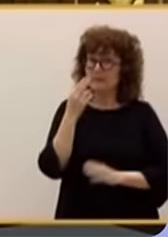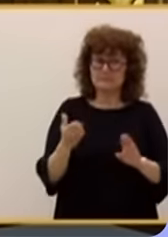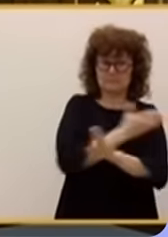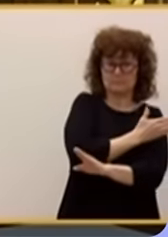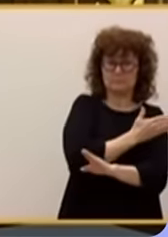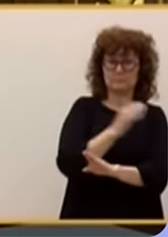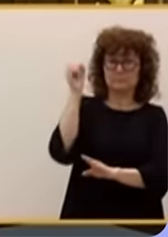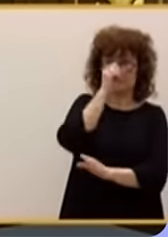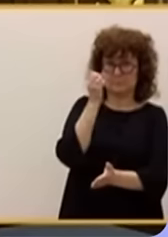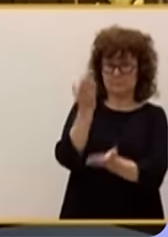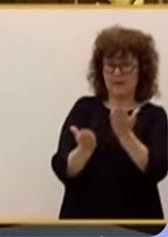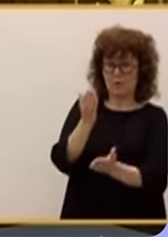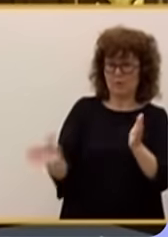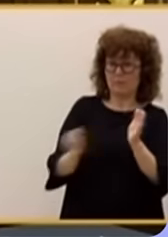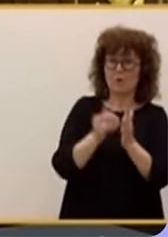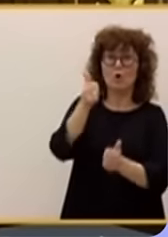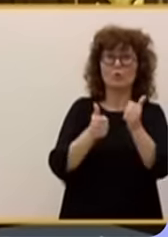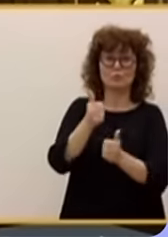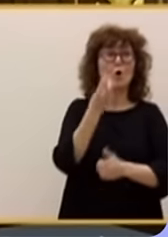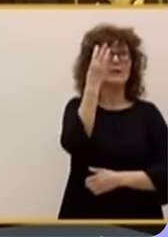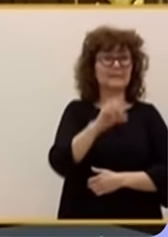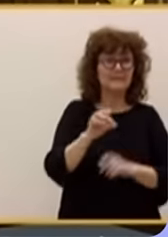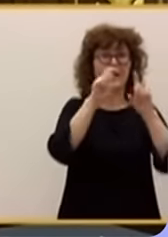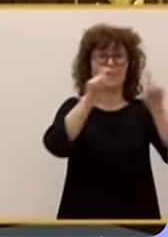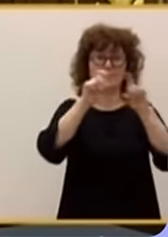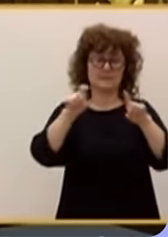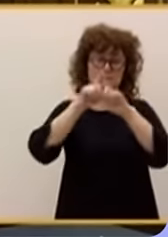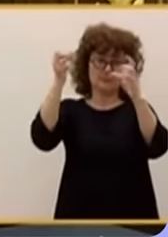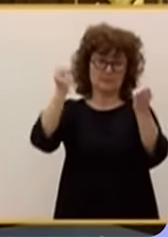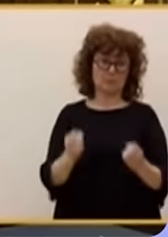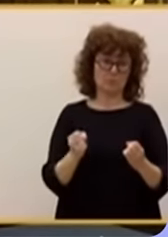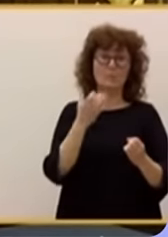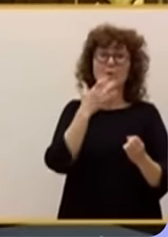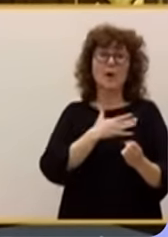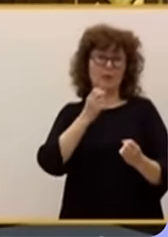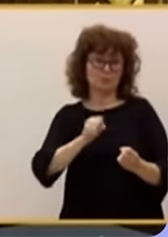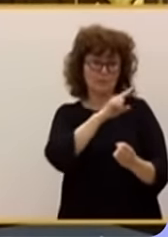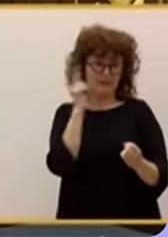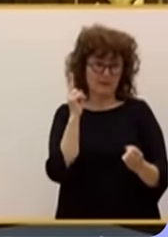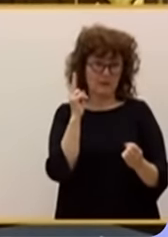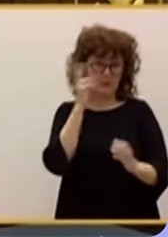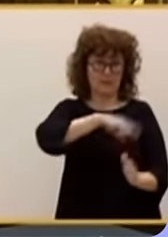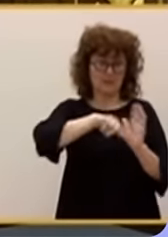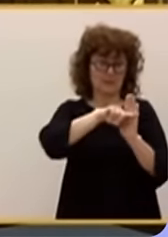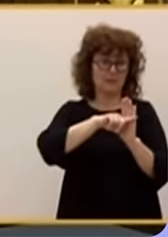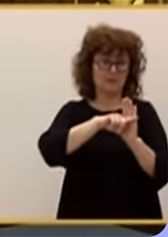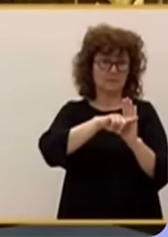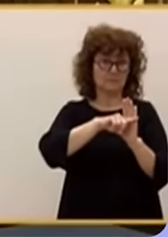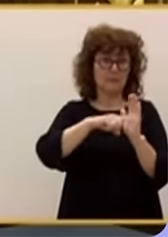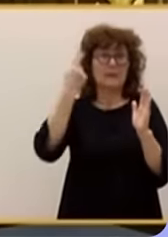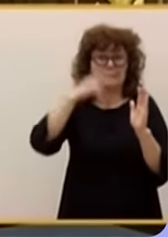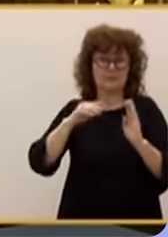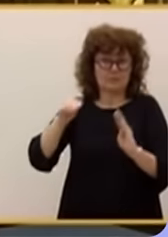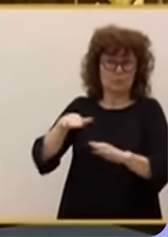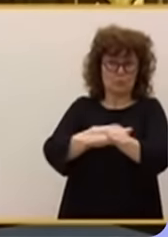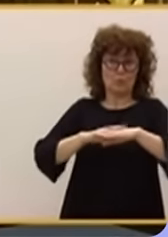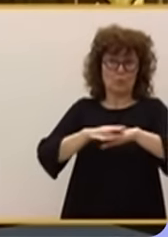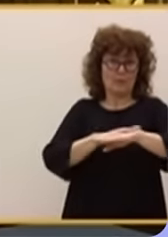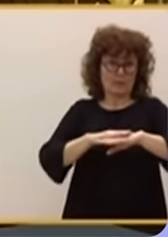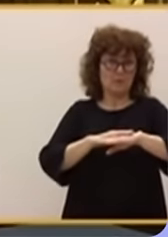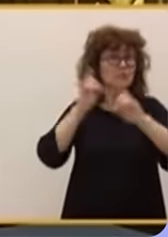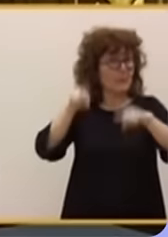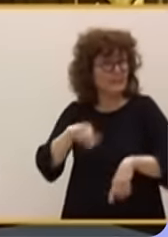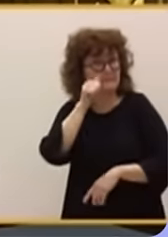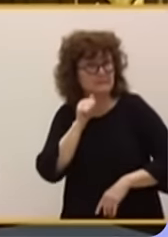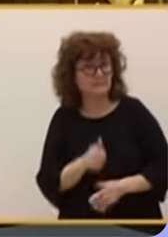valoración de un concurso junto a más de 30 empresas e instituciones tales como el Ayuntamiento de Madrid, que todos ustedes saben es su gobierno claramente sanchista.